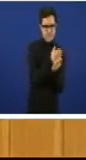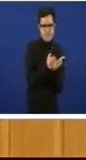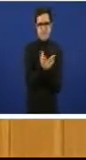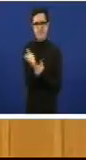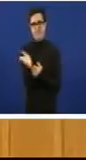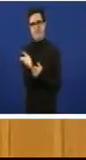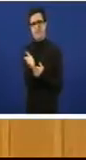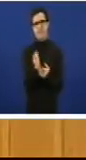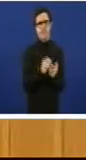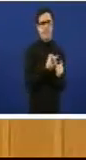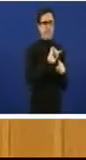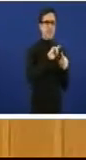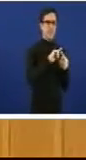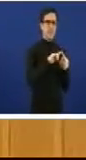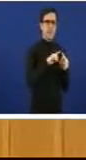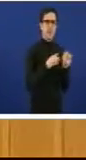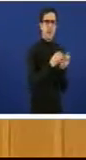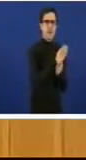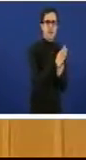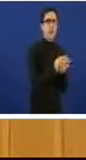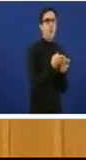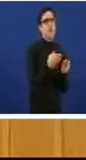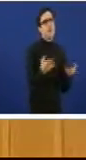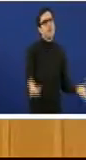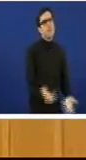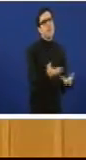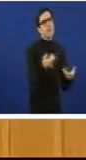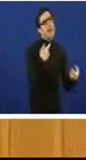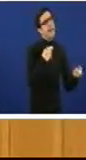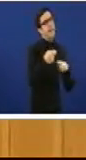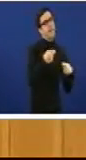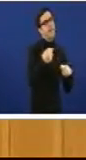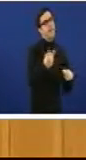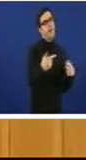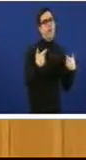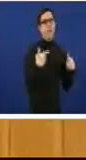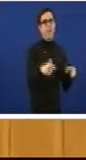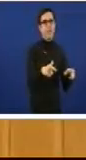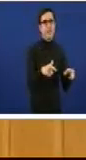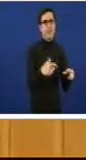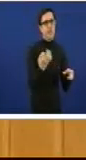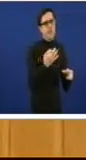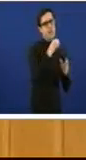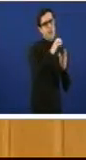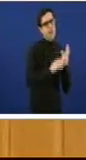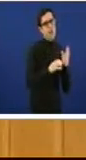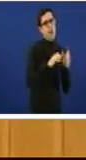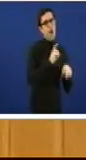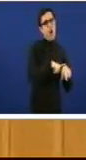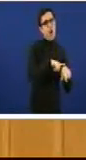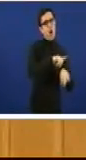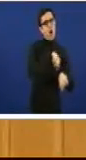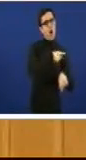canto a fomentar na negociación colectiva que se reduza as horas extraordinarias. Nos